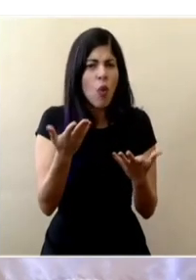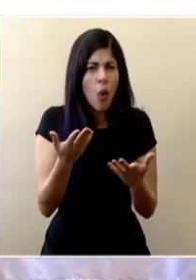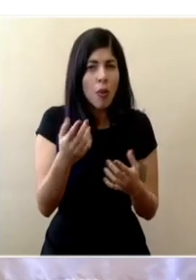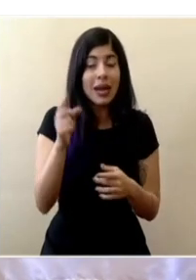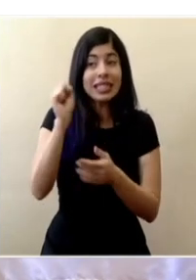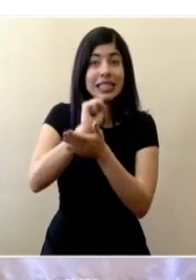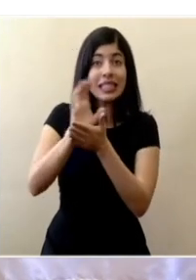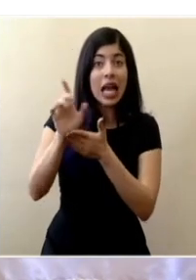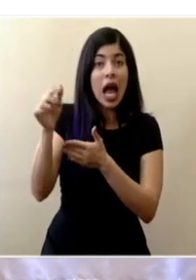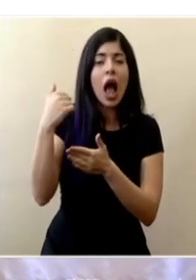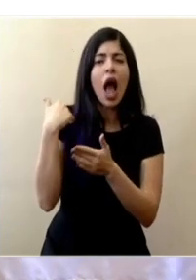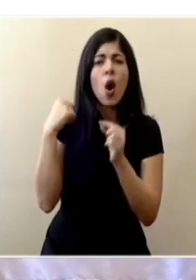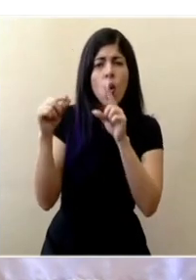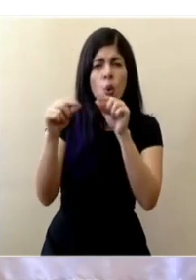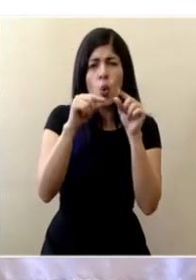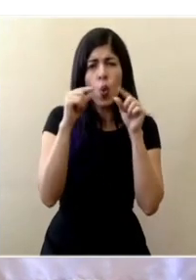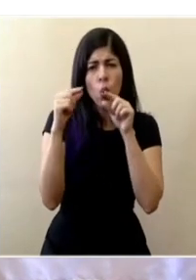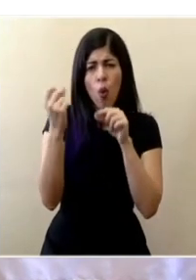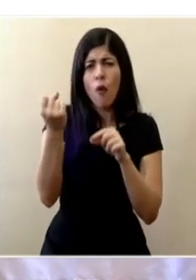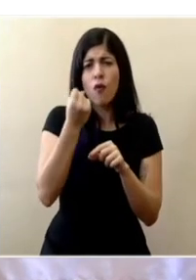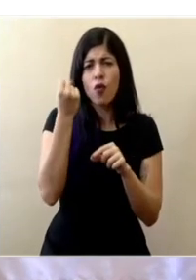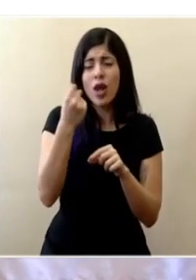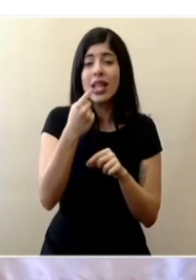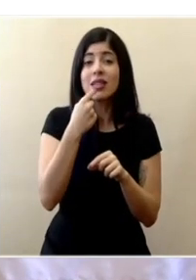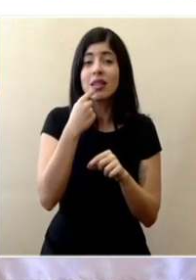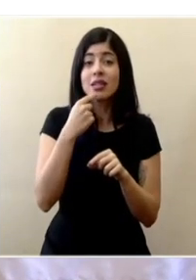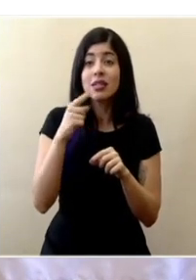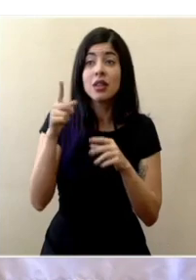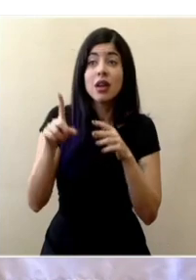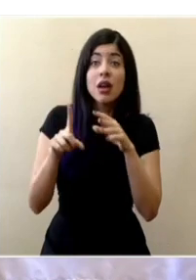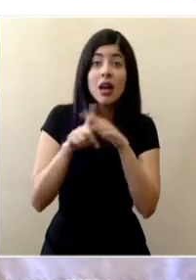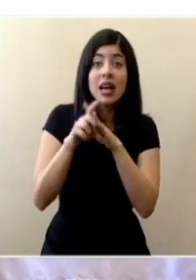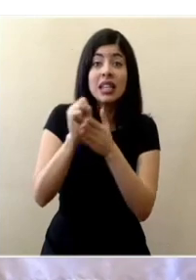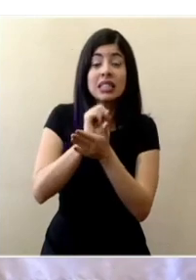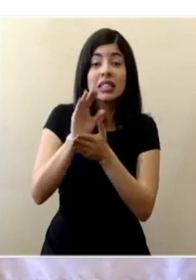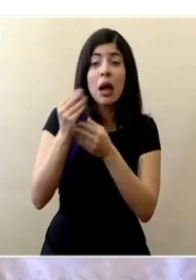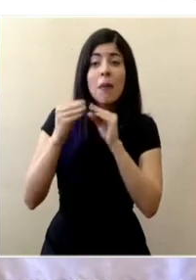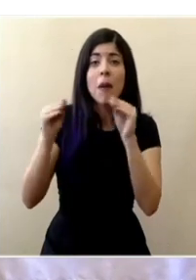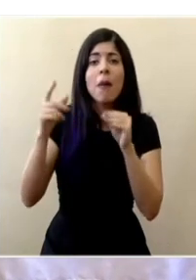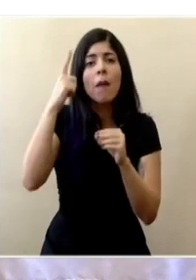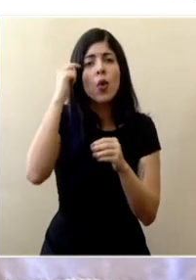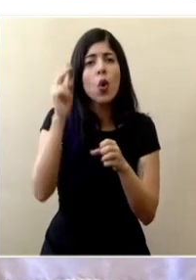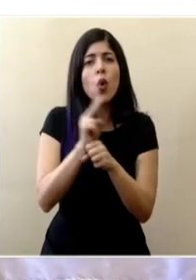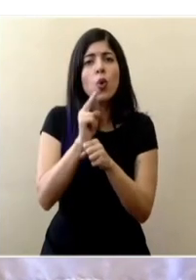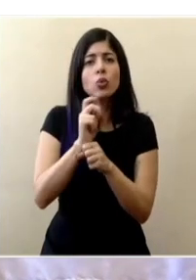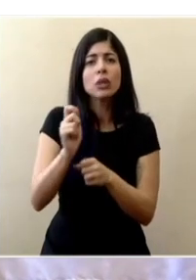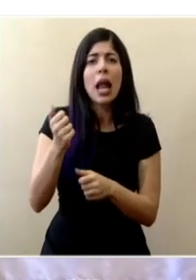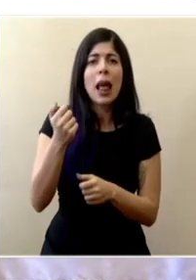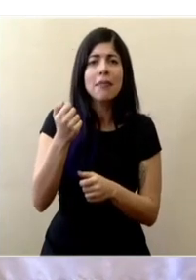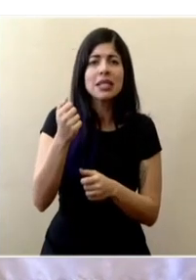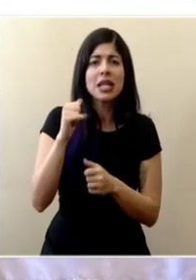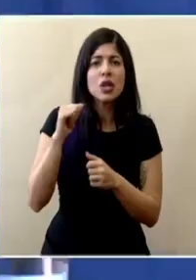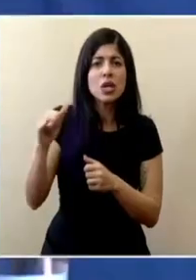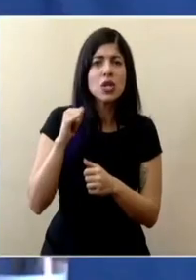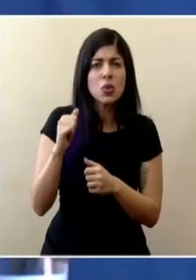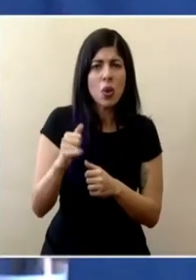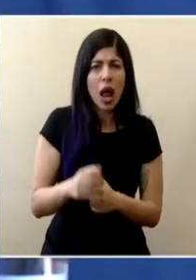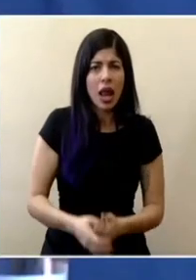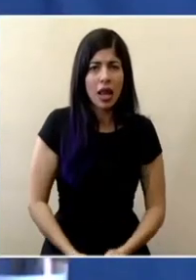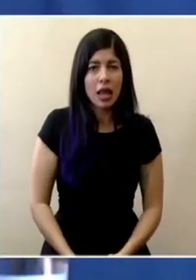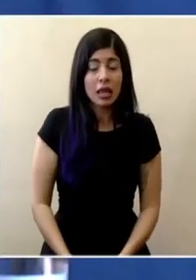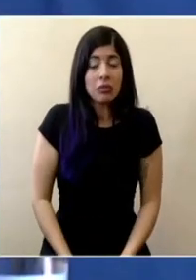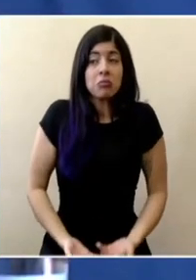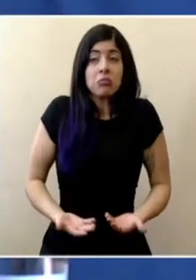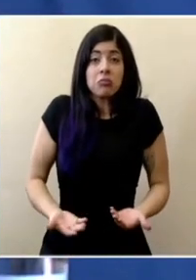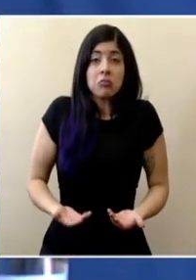específicamente hay un rumor muy fuerte de que los contagios que se han dado ahí ha sido por el uso de un mismo lapicero bueno hasta eso